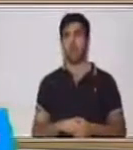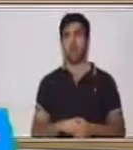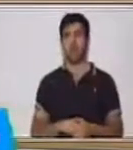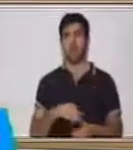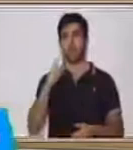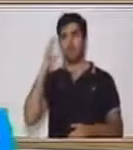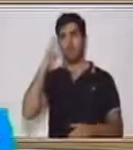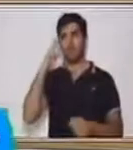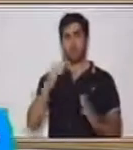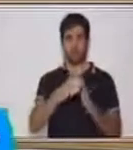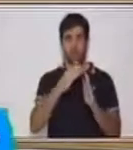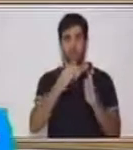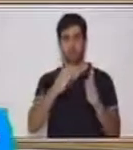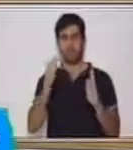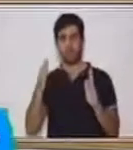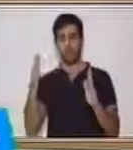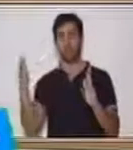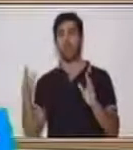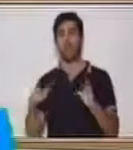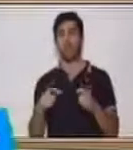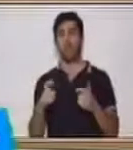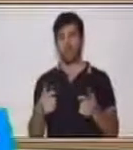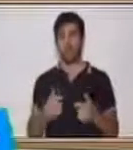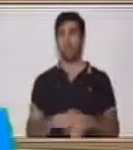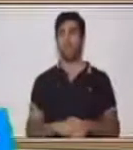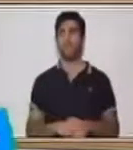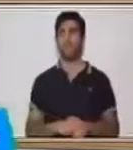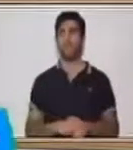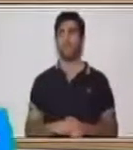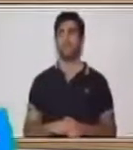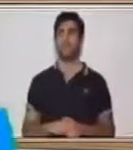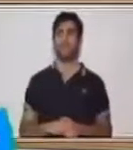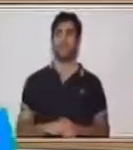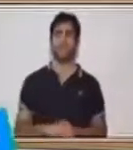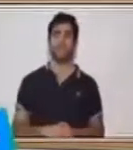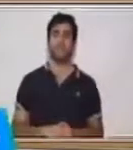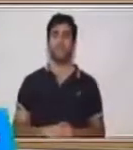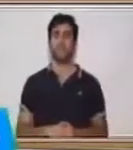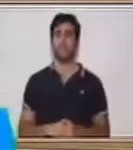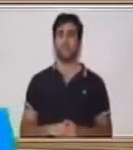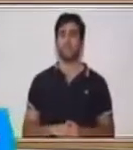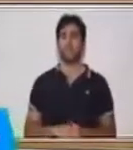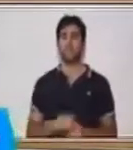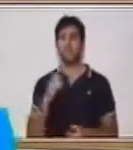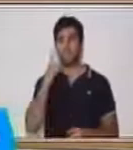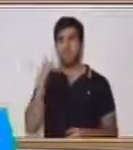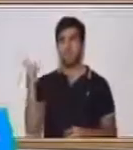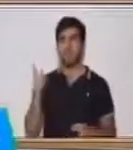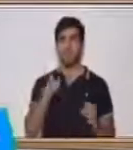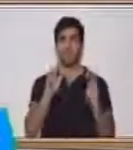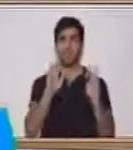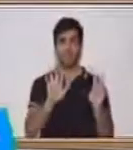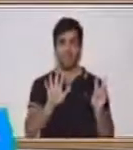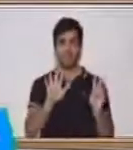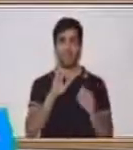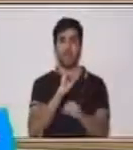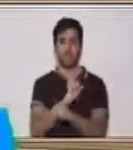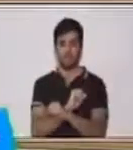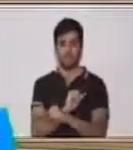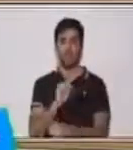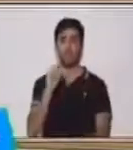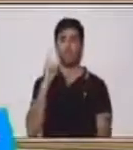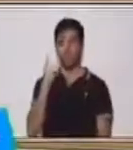y el que sigue por cuatrocientos. Entonces decimos siete por uno es igual a